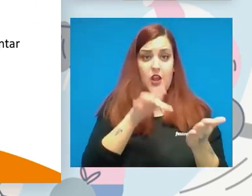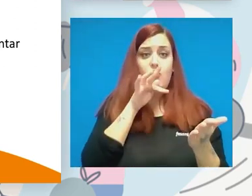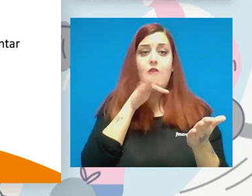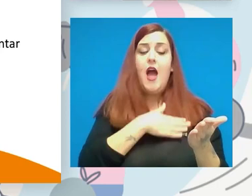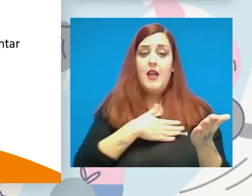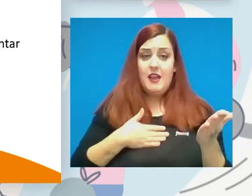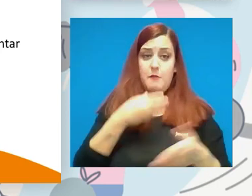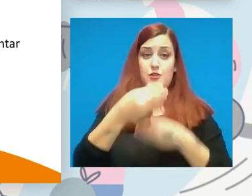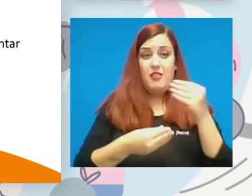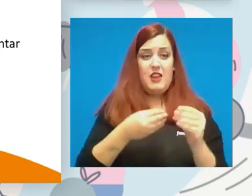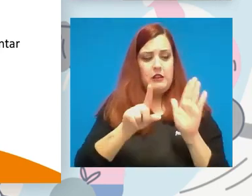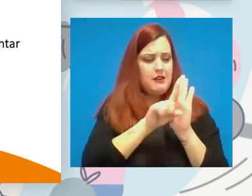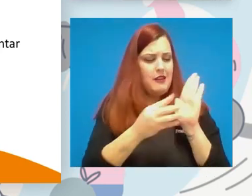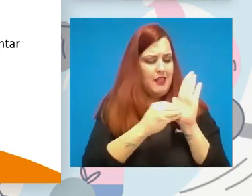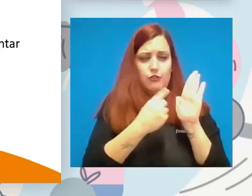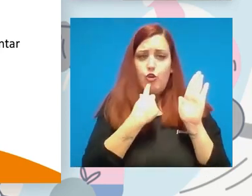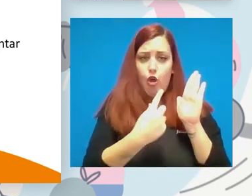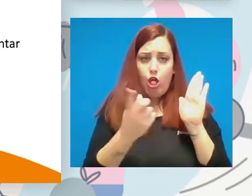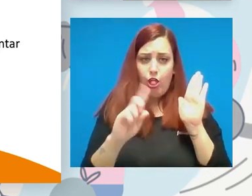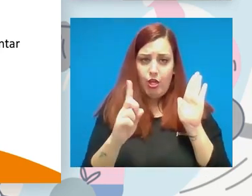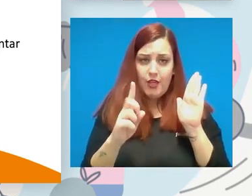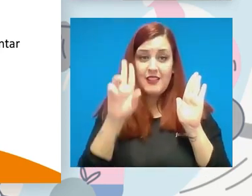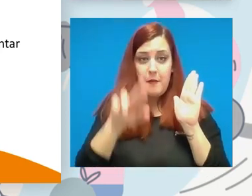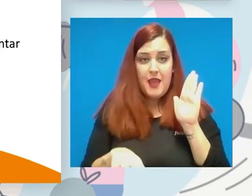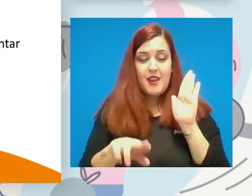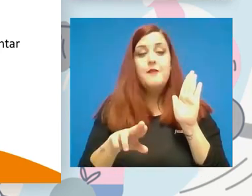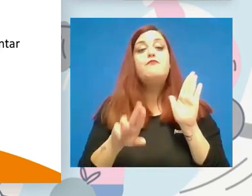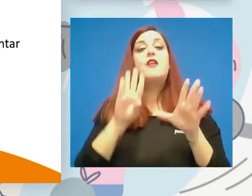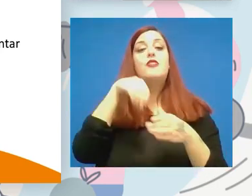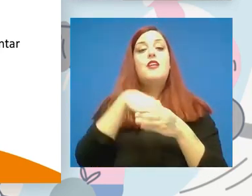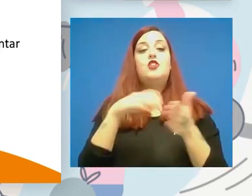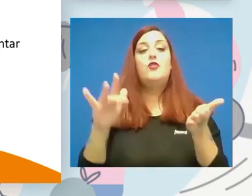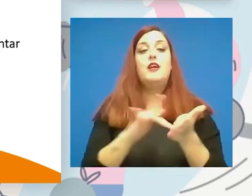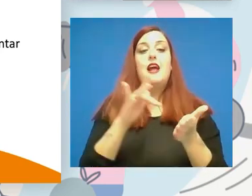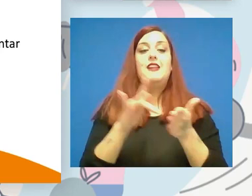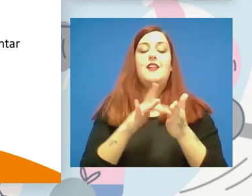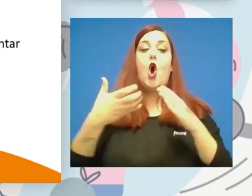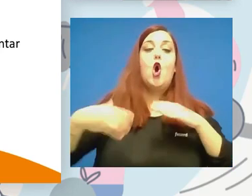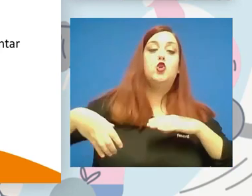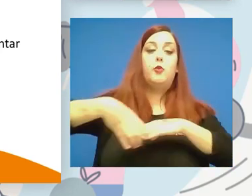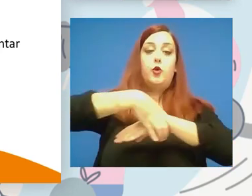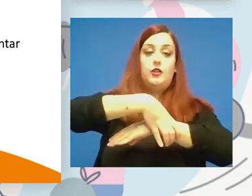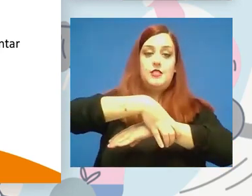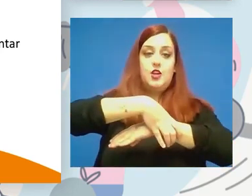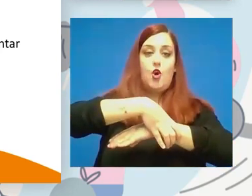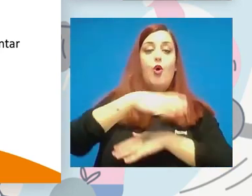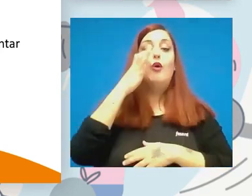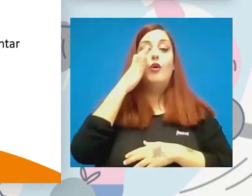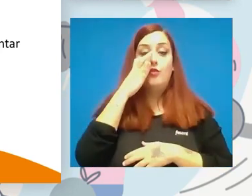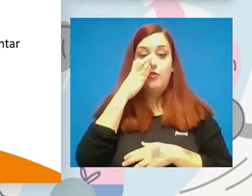esta ley, que se pueda meter en el catálogo ortoprotésico, perdón que no me sale, estos